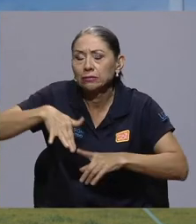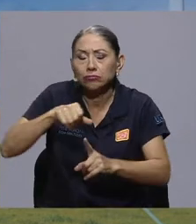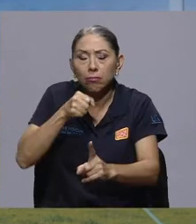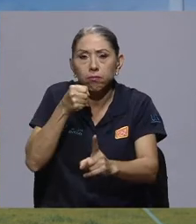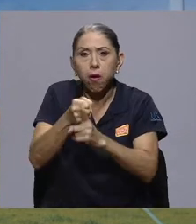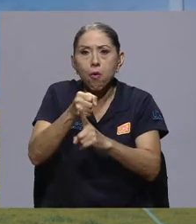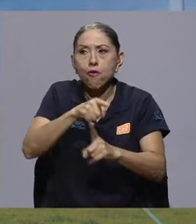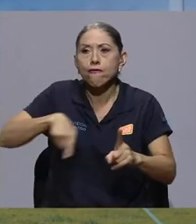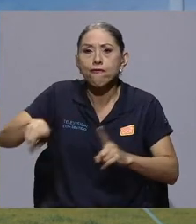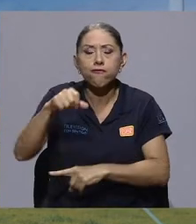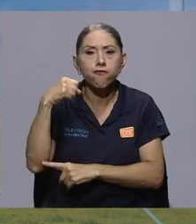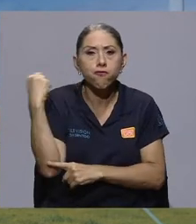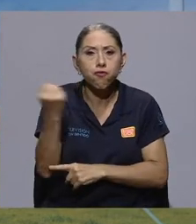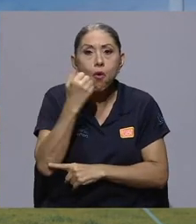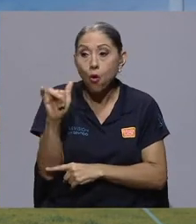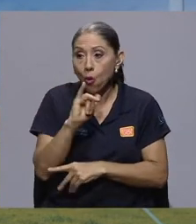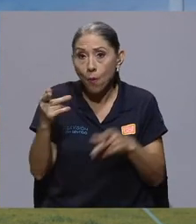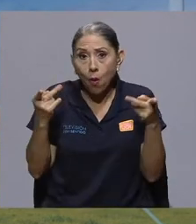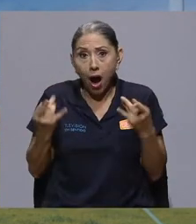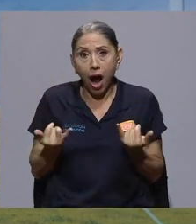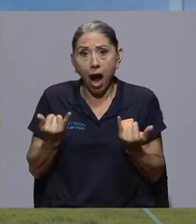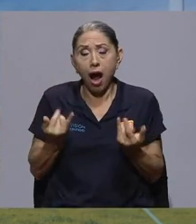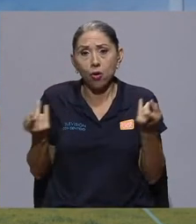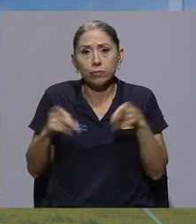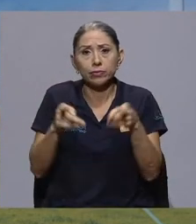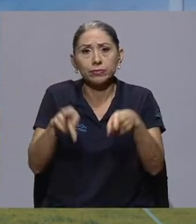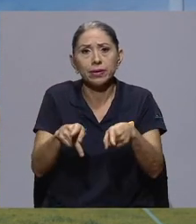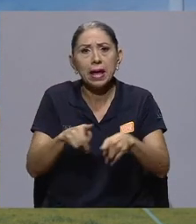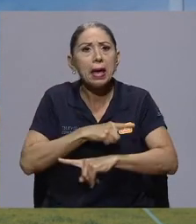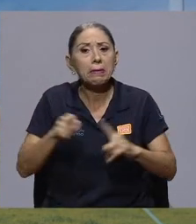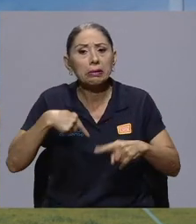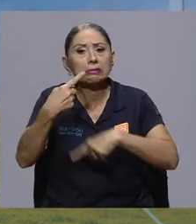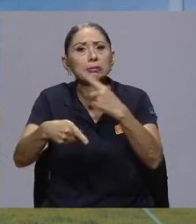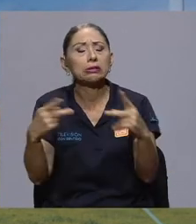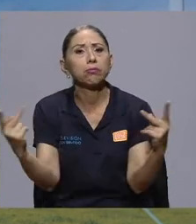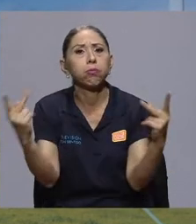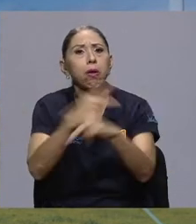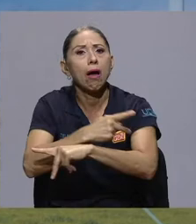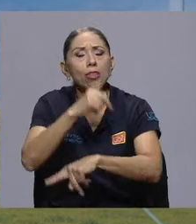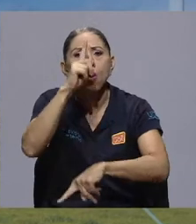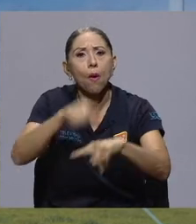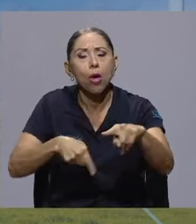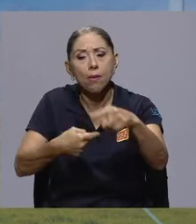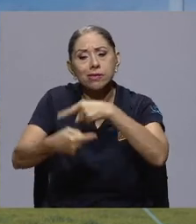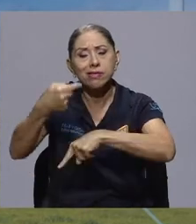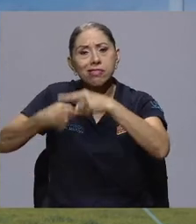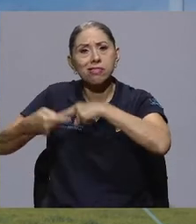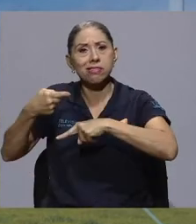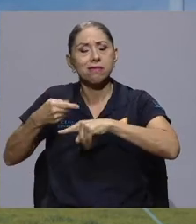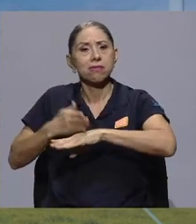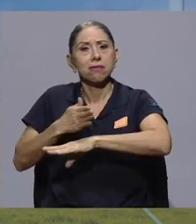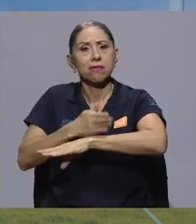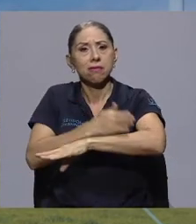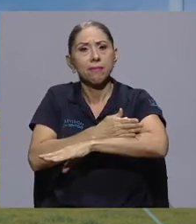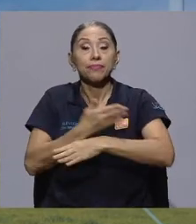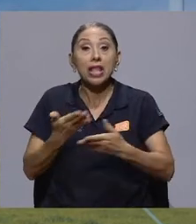como los que realmente estamos viviendo, pero que se agraven al punto del no retorno. Y bueno, personas como vos, miles de